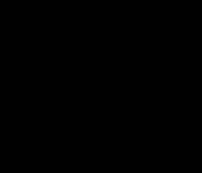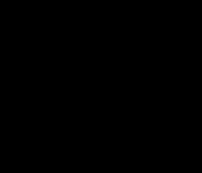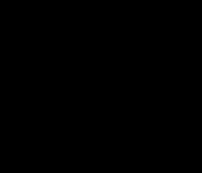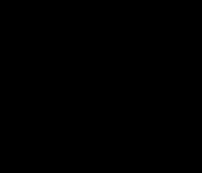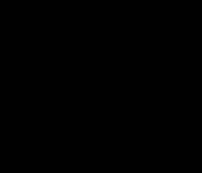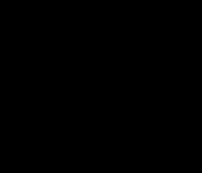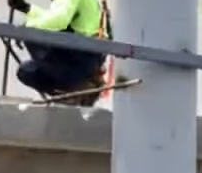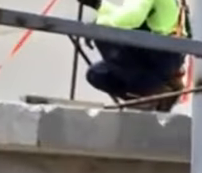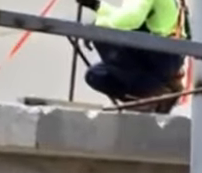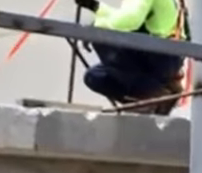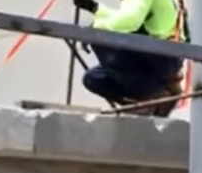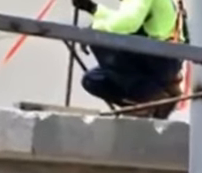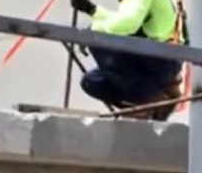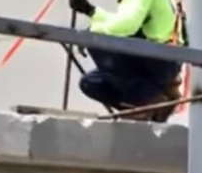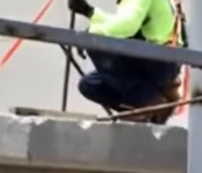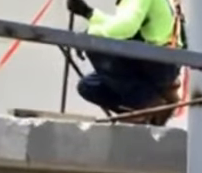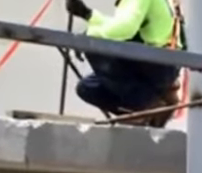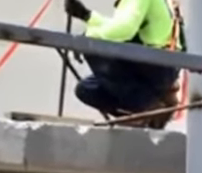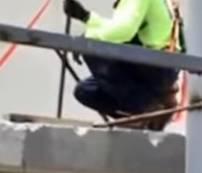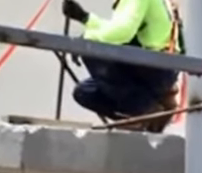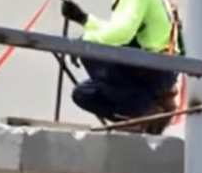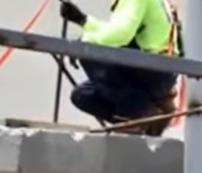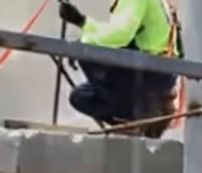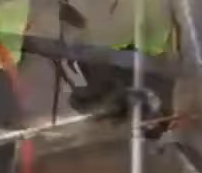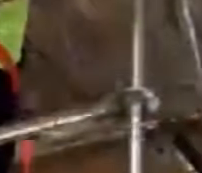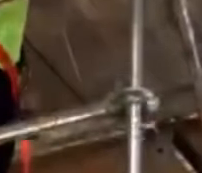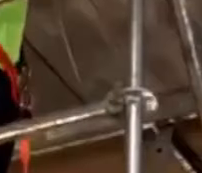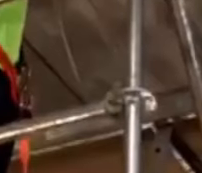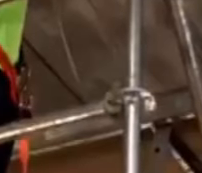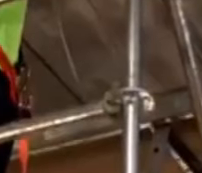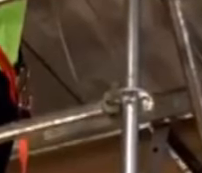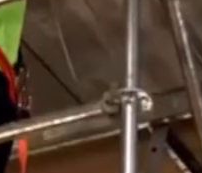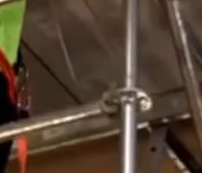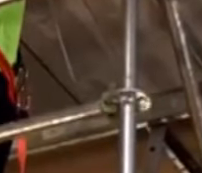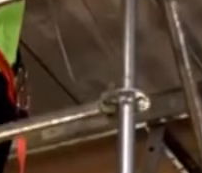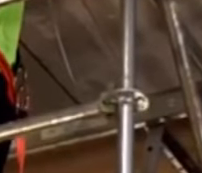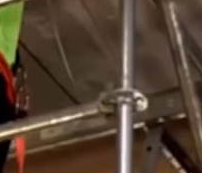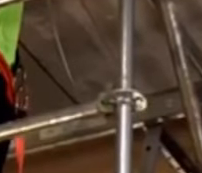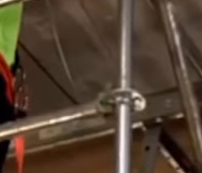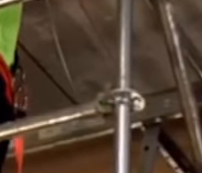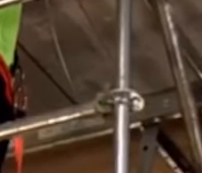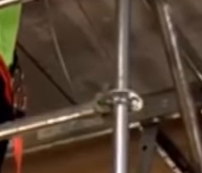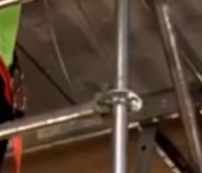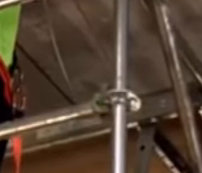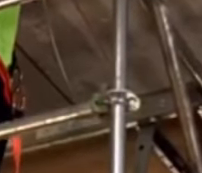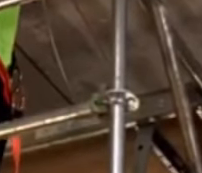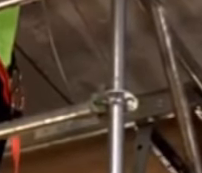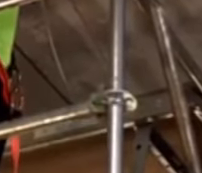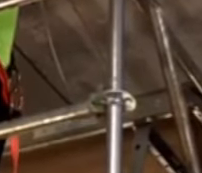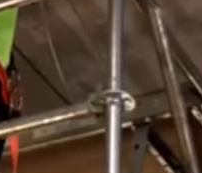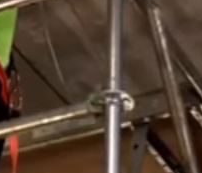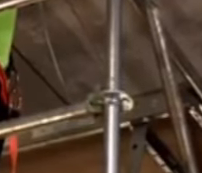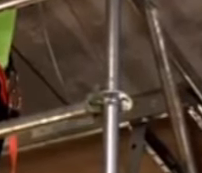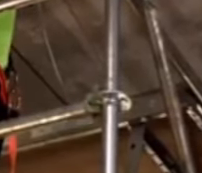con las metas propuestas y se busca el crecimiento de la empresa e institución además esto puede influir en una disminución de los accidentes y